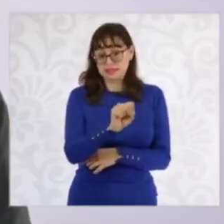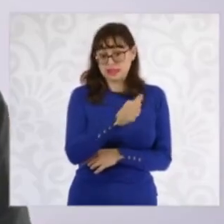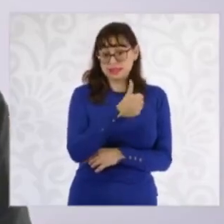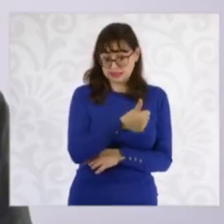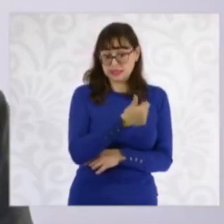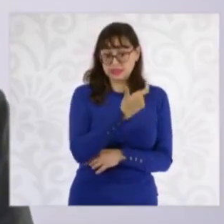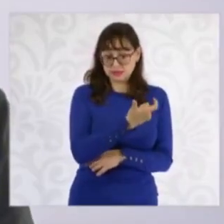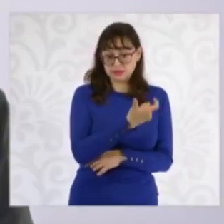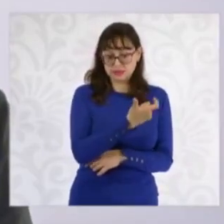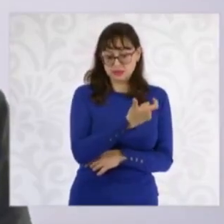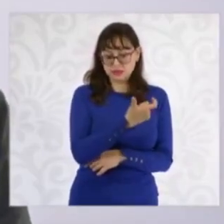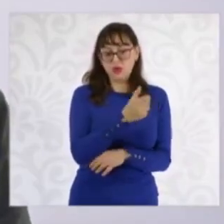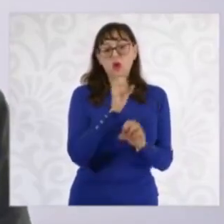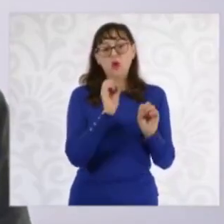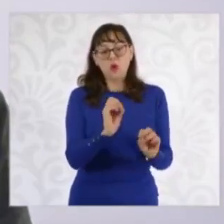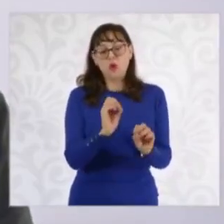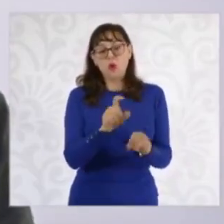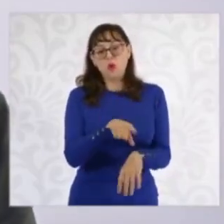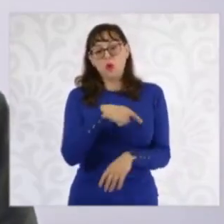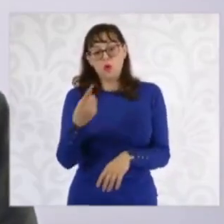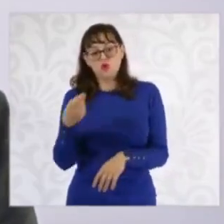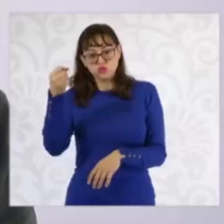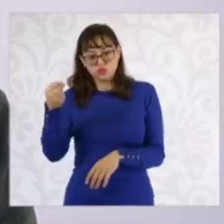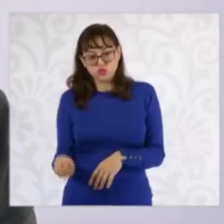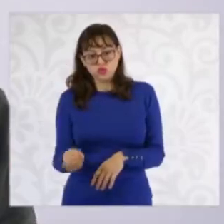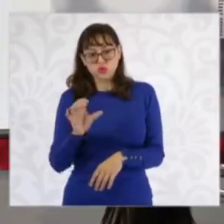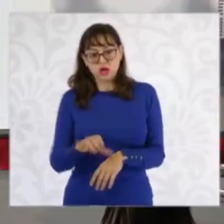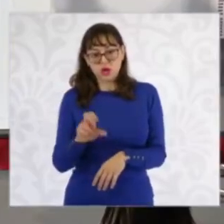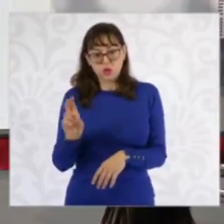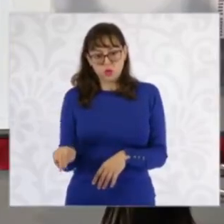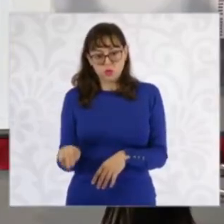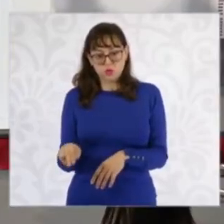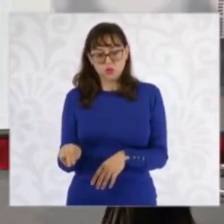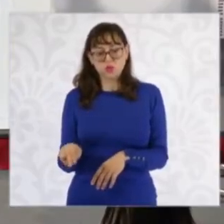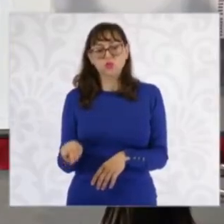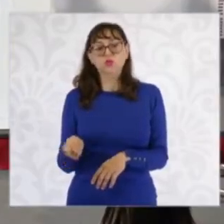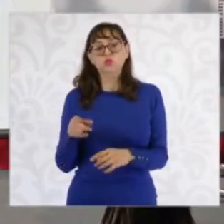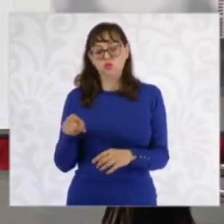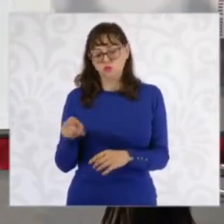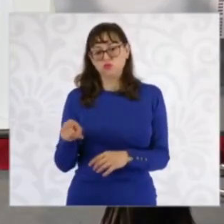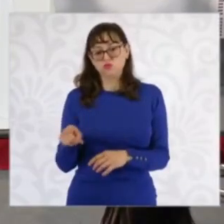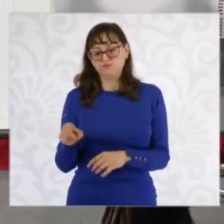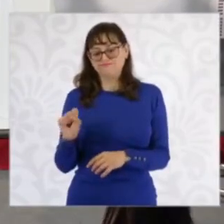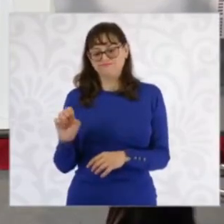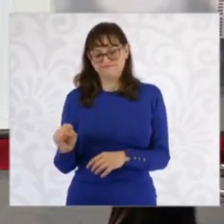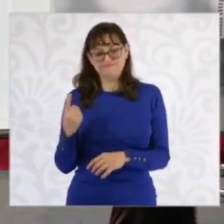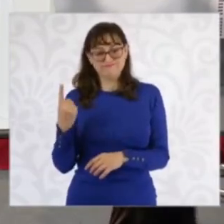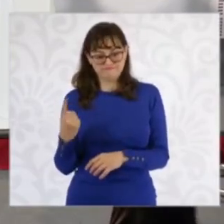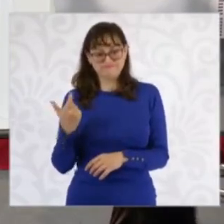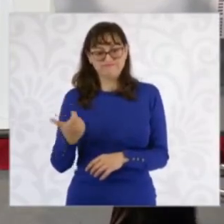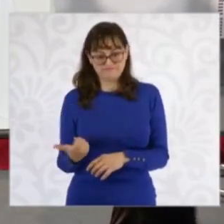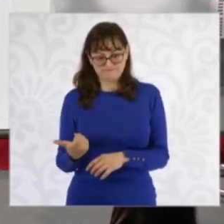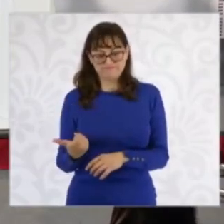90 centavos o en el caso de Superaki en la región sur en Cancún, la Sucursal Crucero que lo vendió en 61 pesos